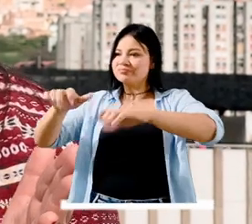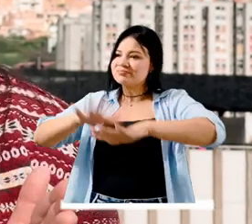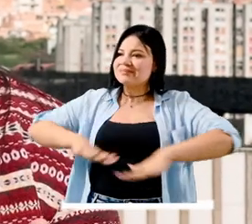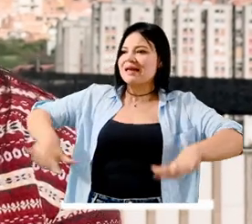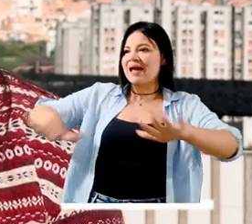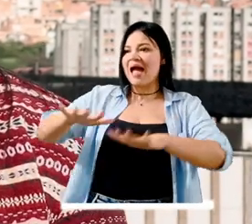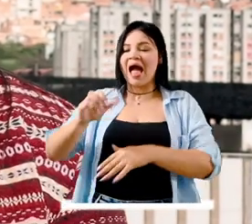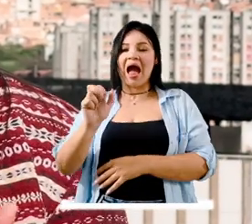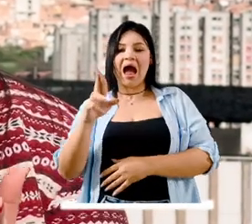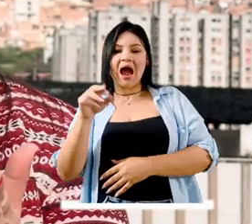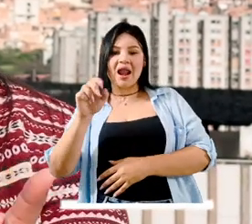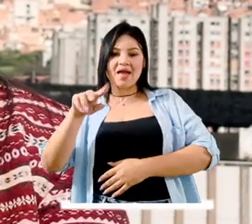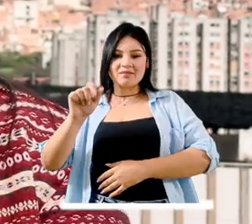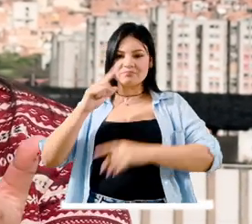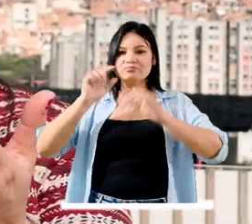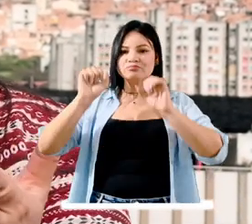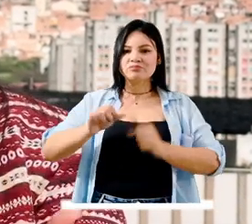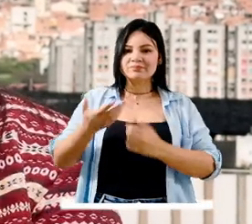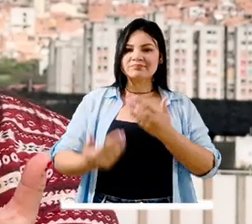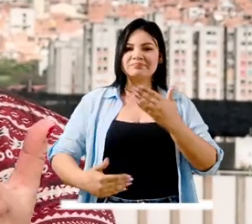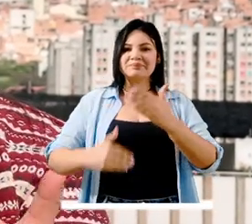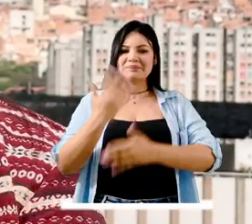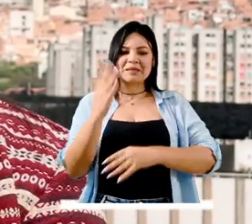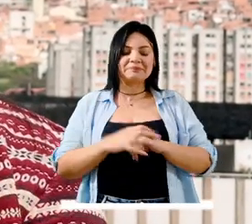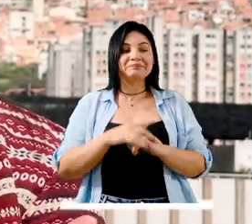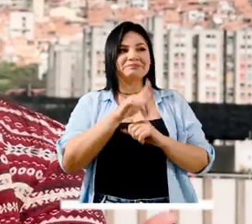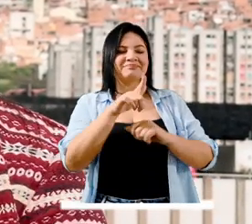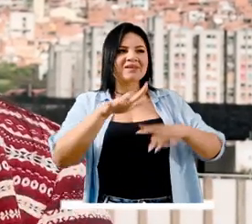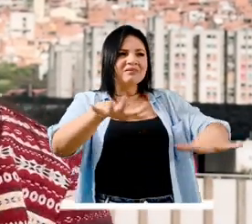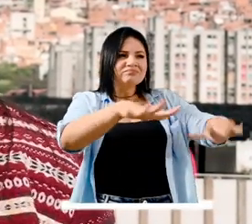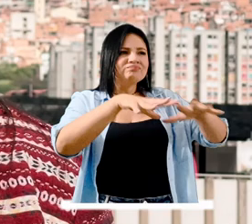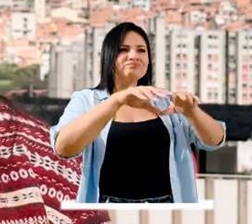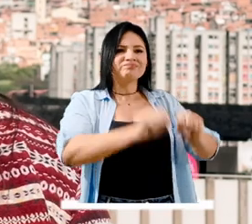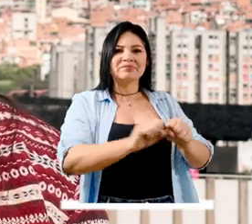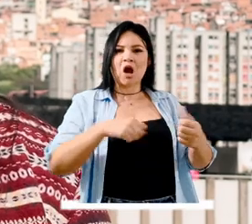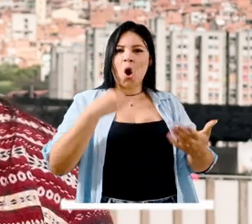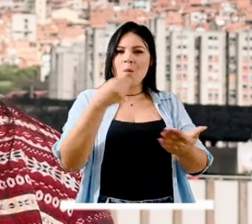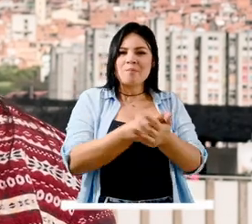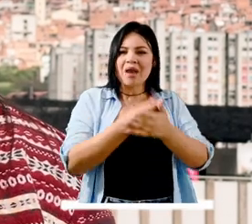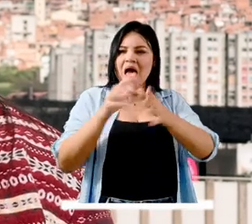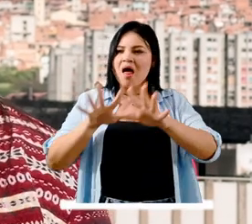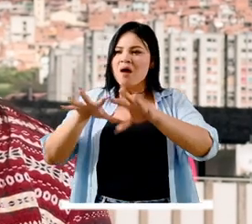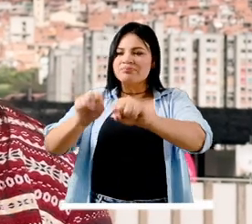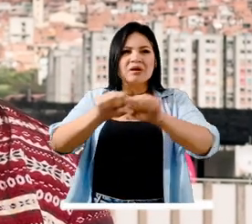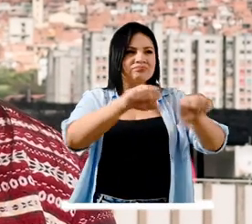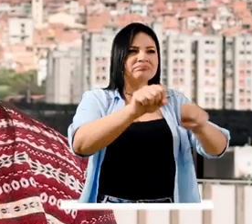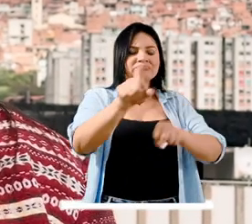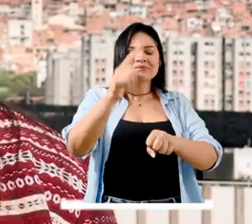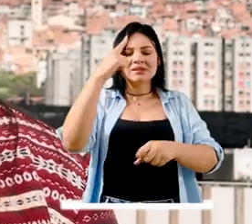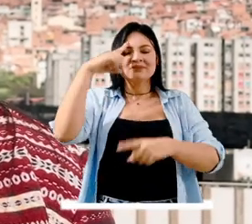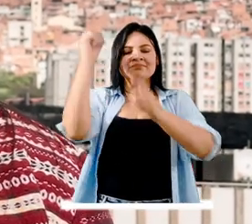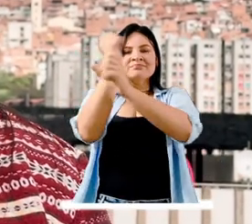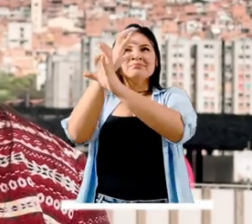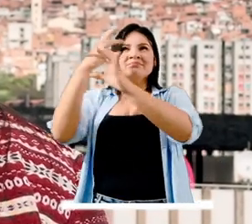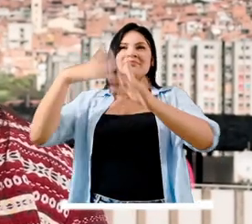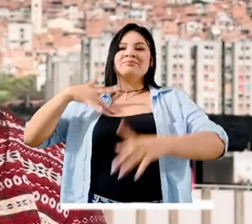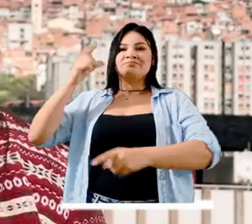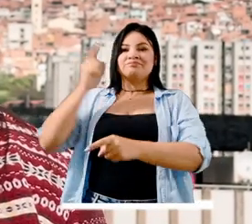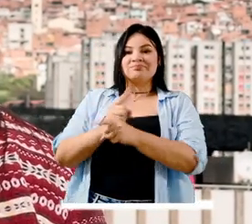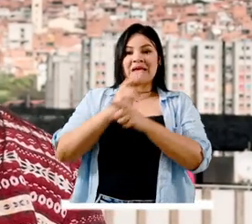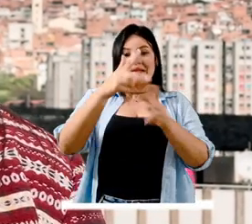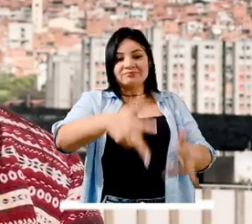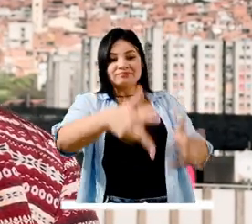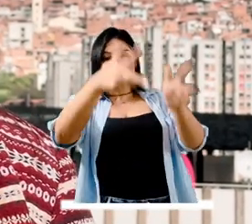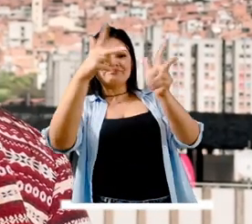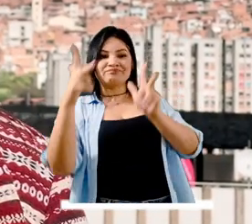puedan iniciar con la consecución de los predios y posteriormente a este sueño que se haga realidad la ampliación del